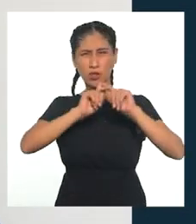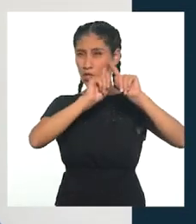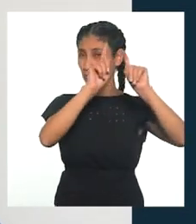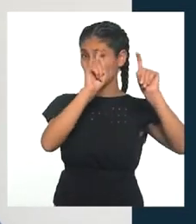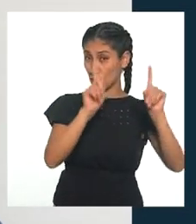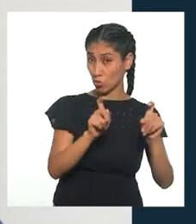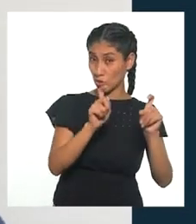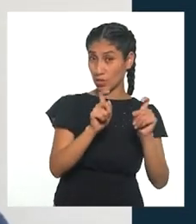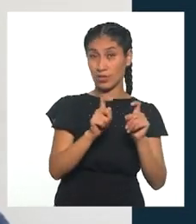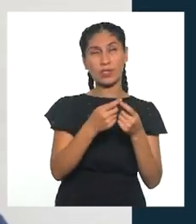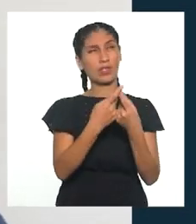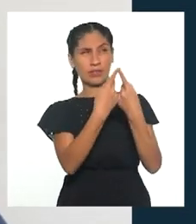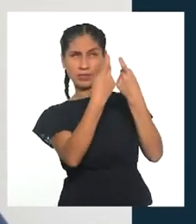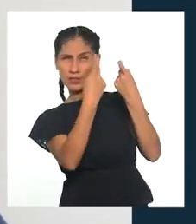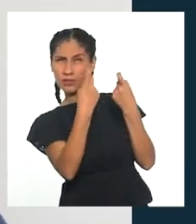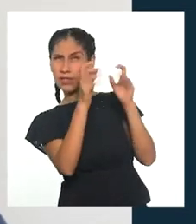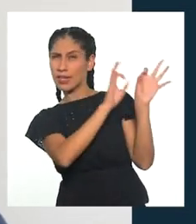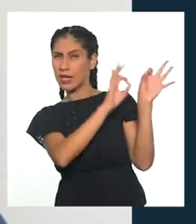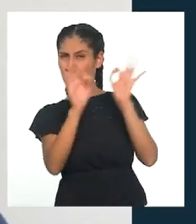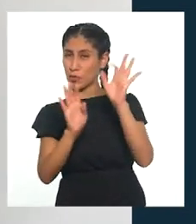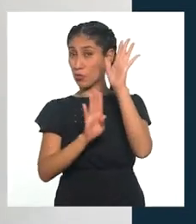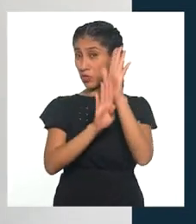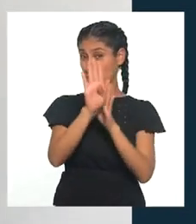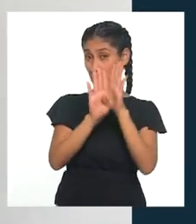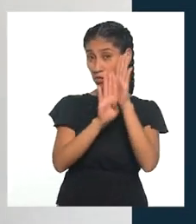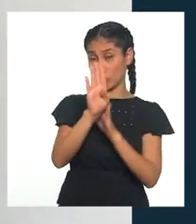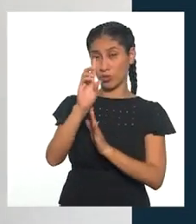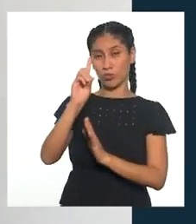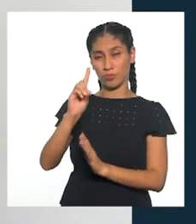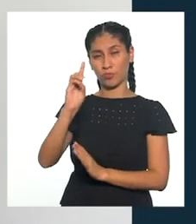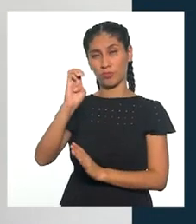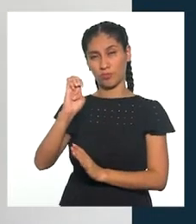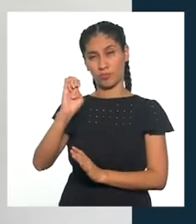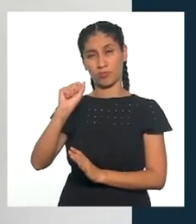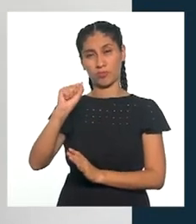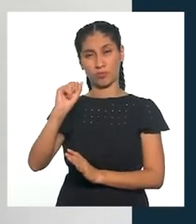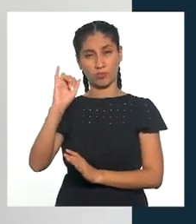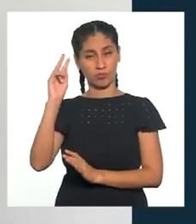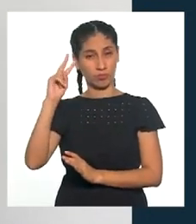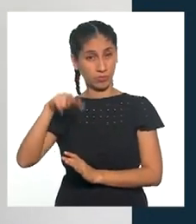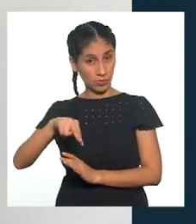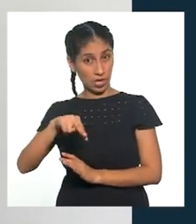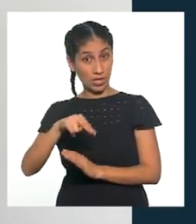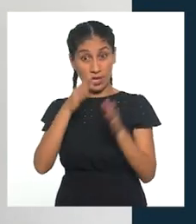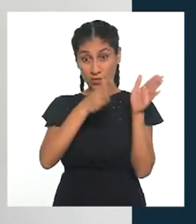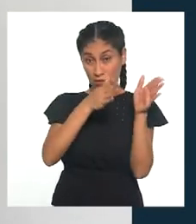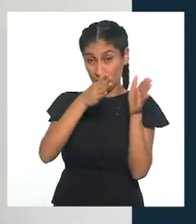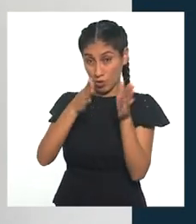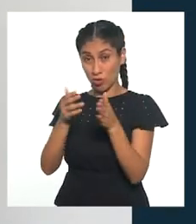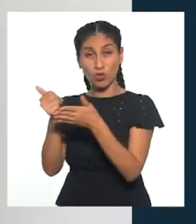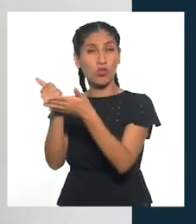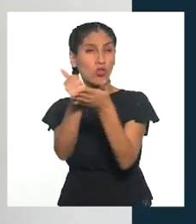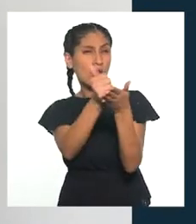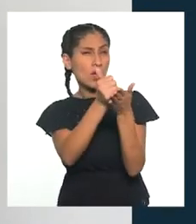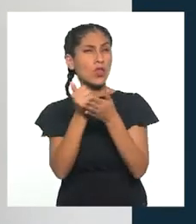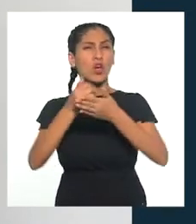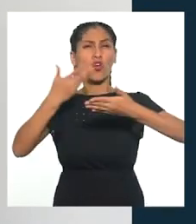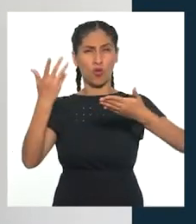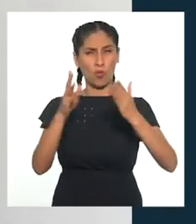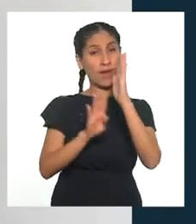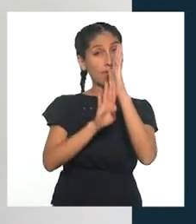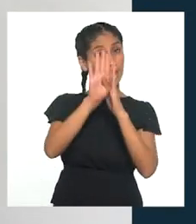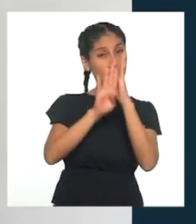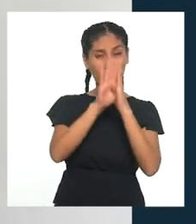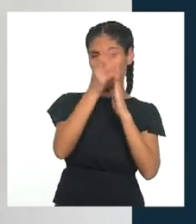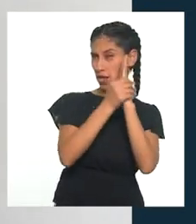desarrollo de la metodología de design thinking. Este método de modo ordenado nos permite desarrollar habilidades